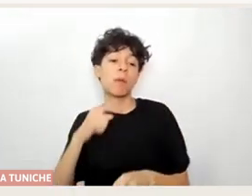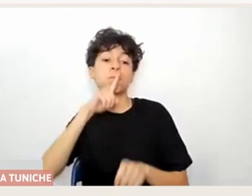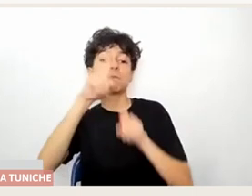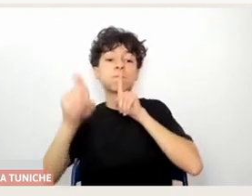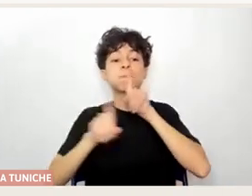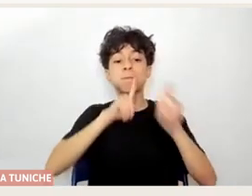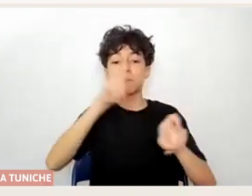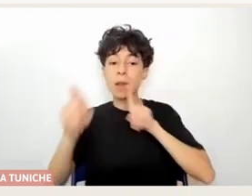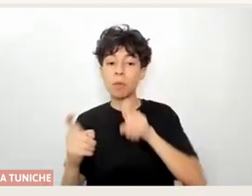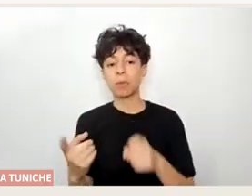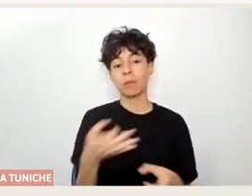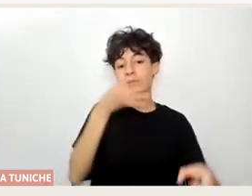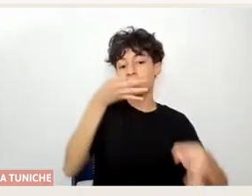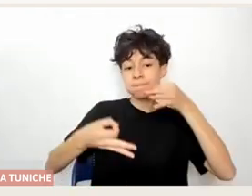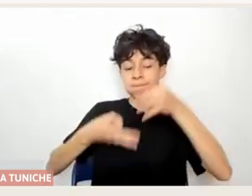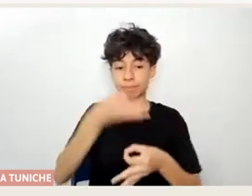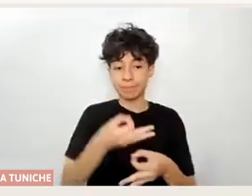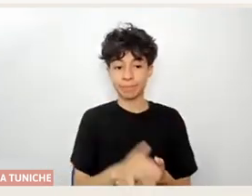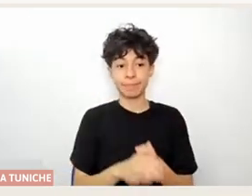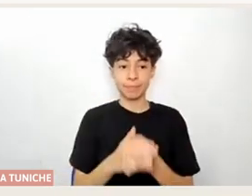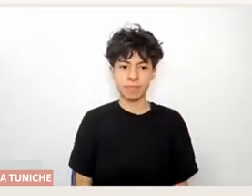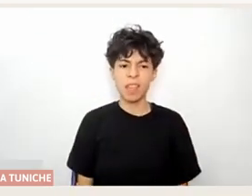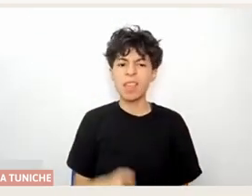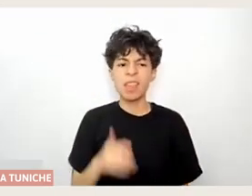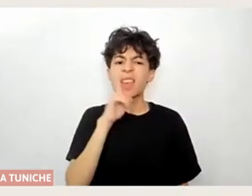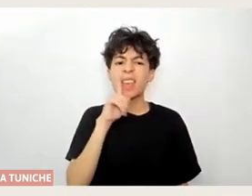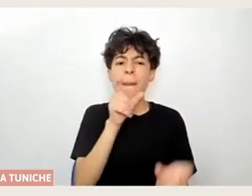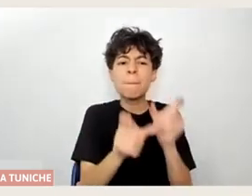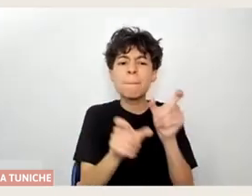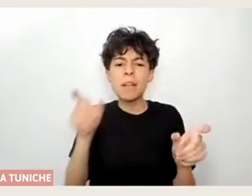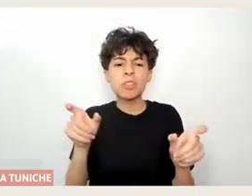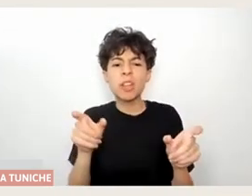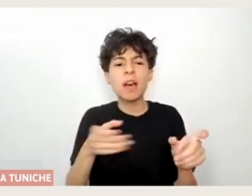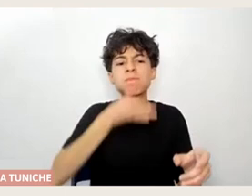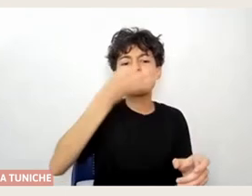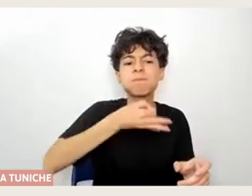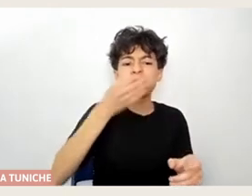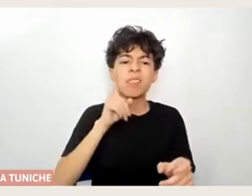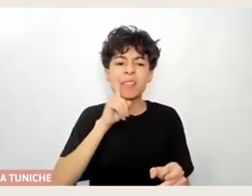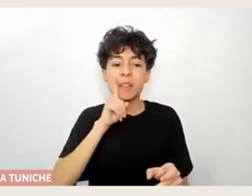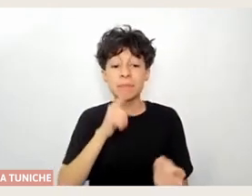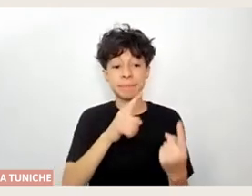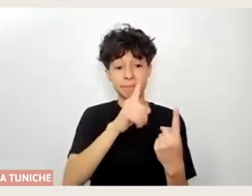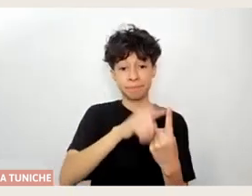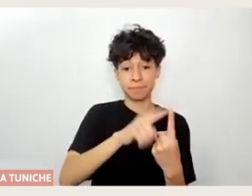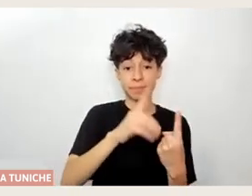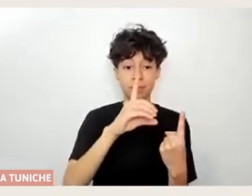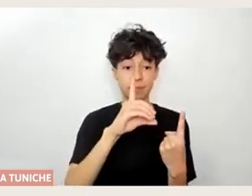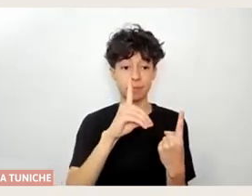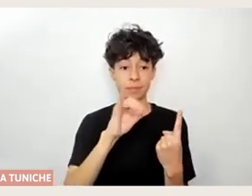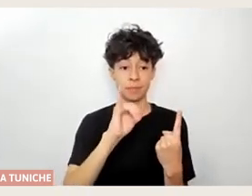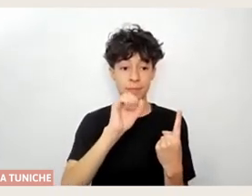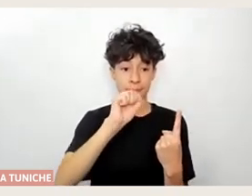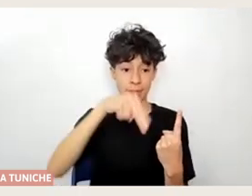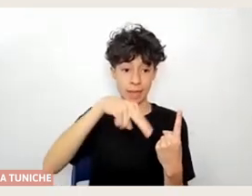Entonces les voy a contar un poquito más quiénes van a ser nuestros tres panelistas. Una de ellas es Diana Camacho, que es la artista que